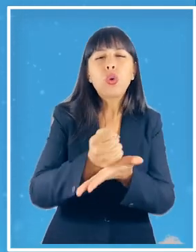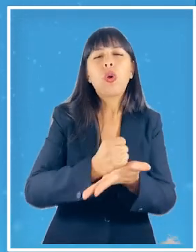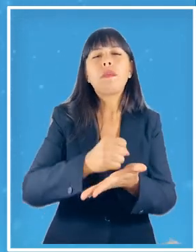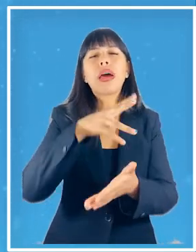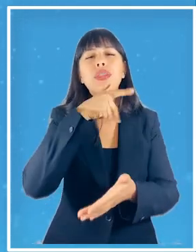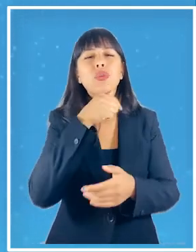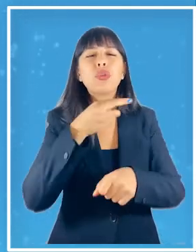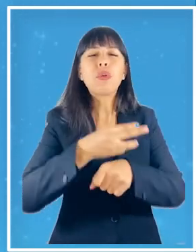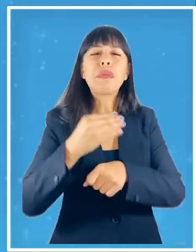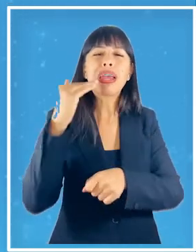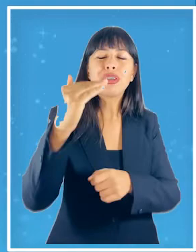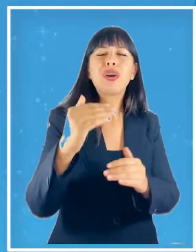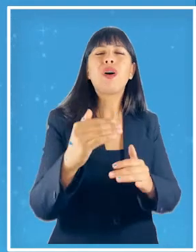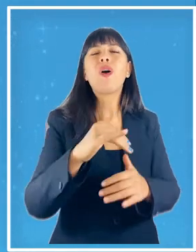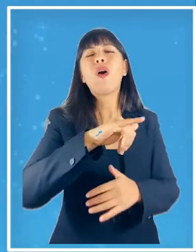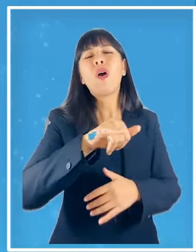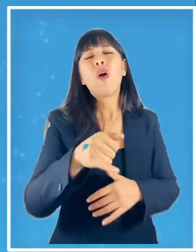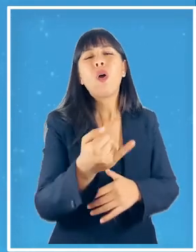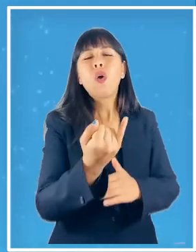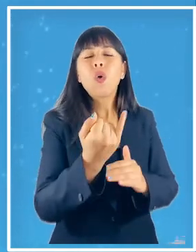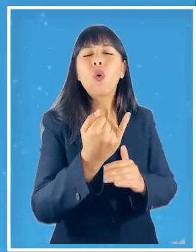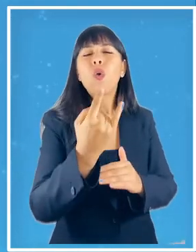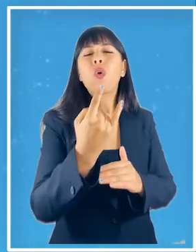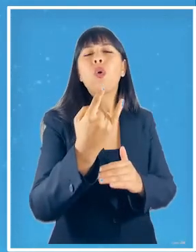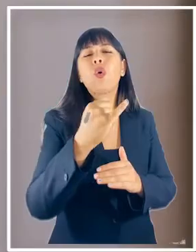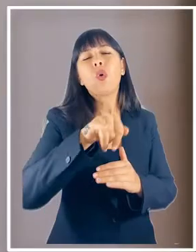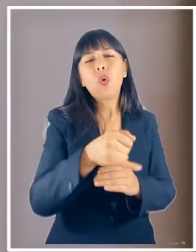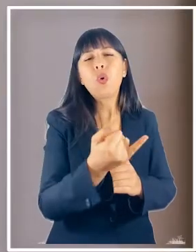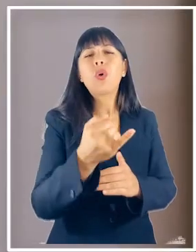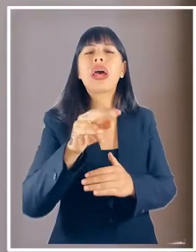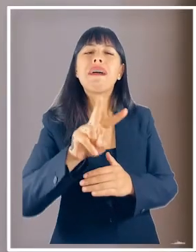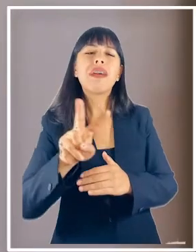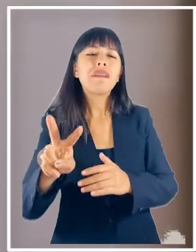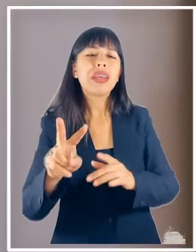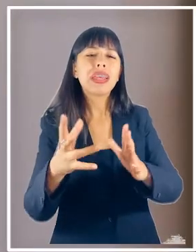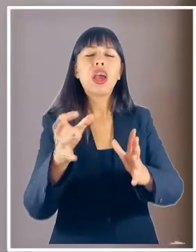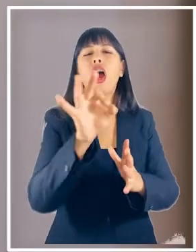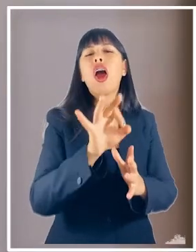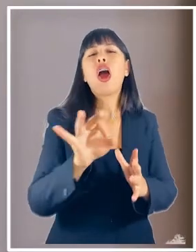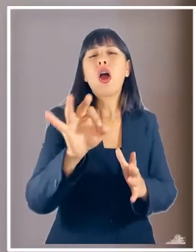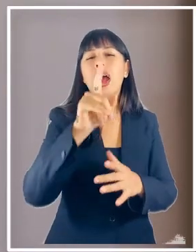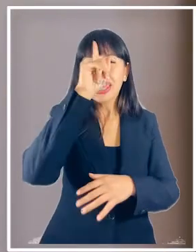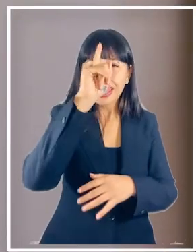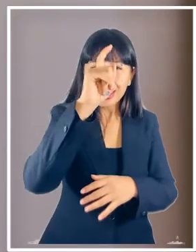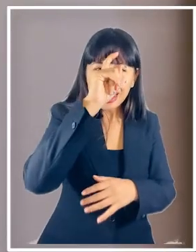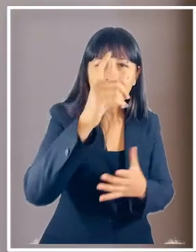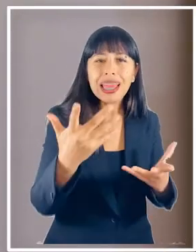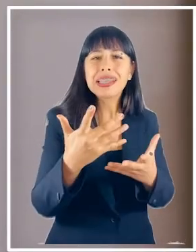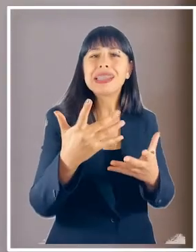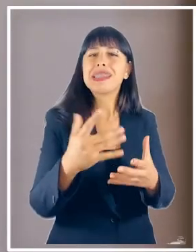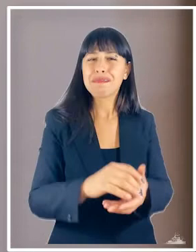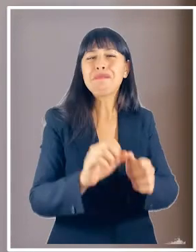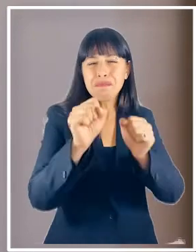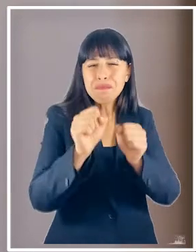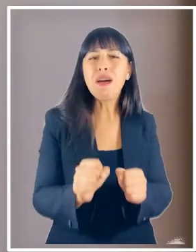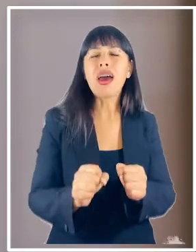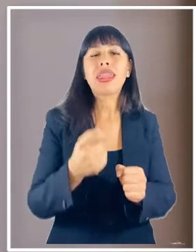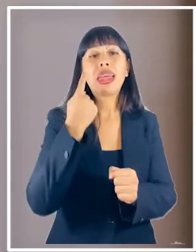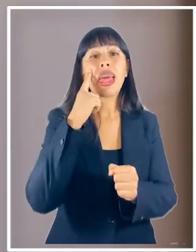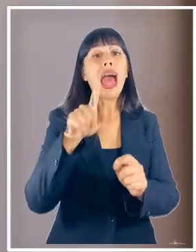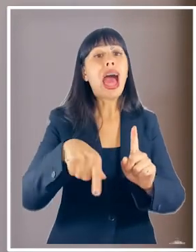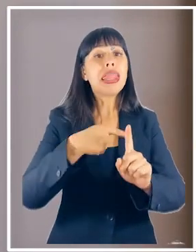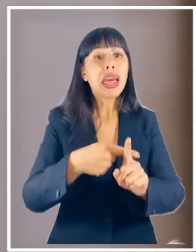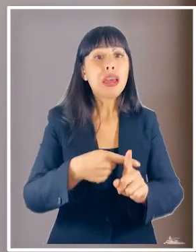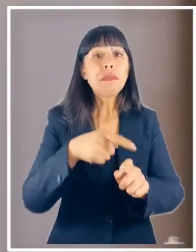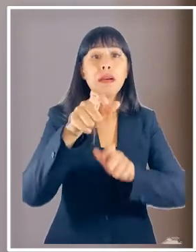juntas de vecinos iglesias entre otros sumado a lo anterior pueden incentivar a que las personas